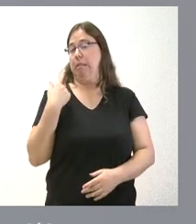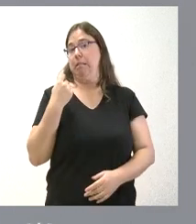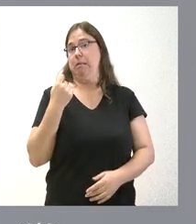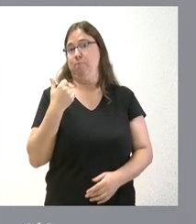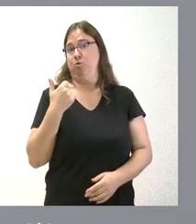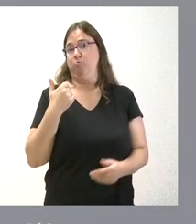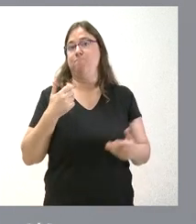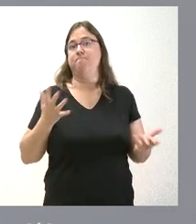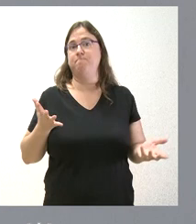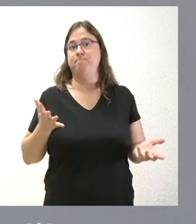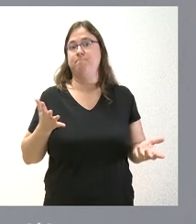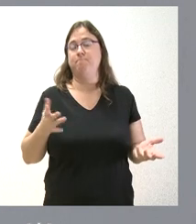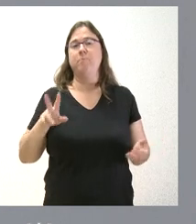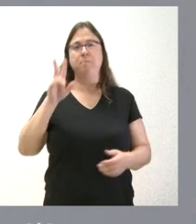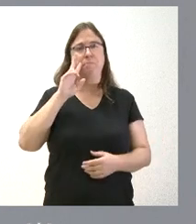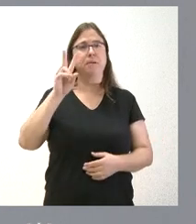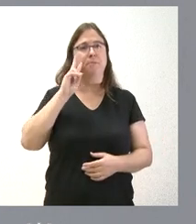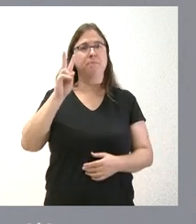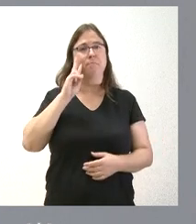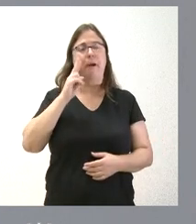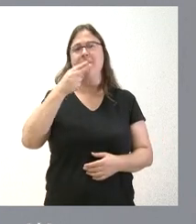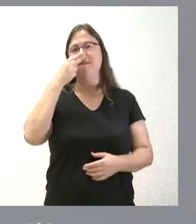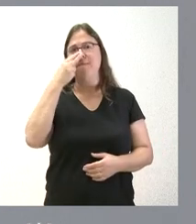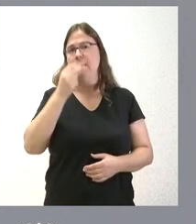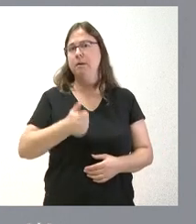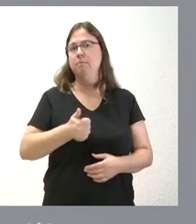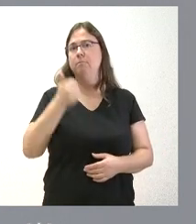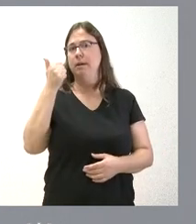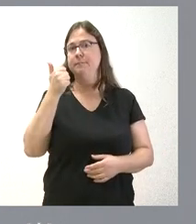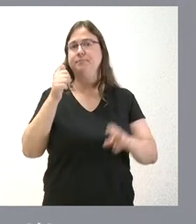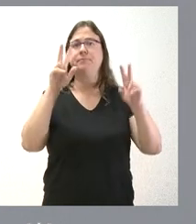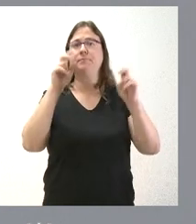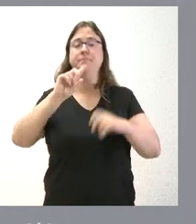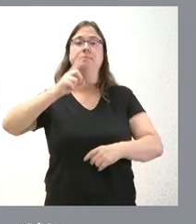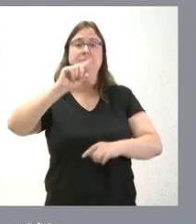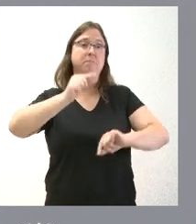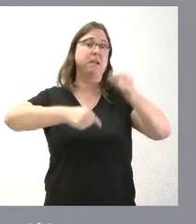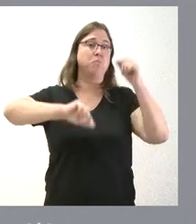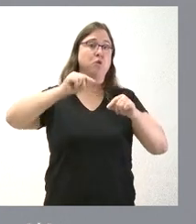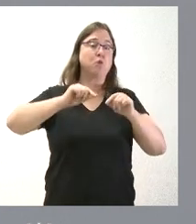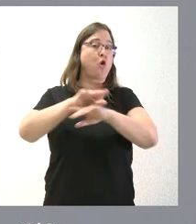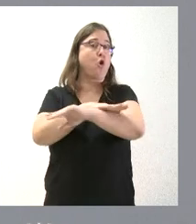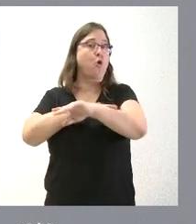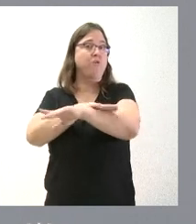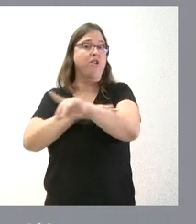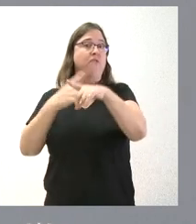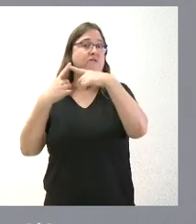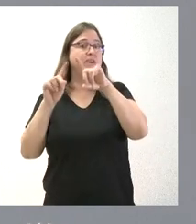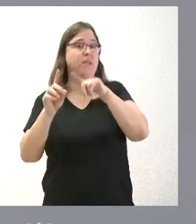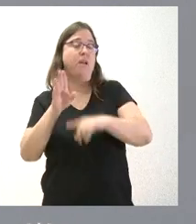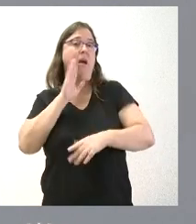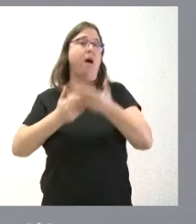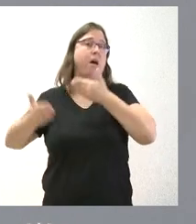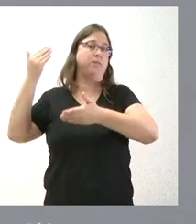lógicamente ven que es mucho más interesante, en este caso, plantear un primer presupuesto de ese Gobierno, diferente de gobiernos